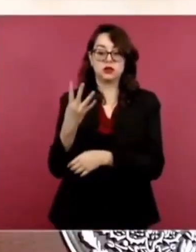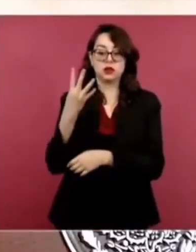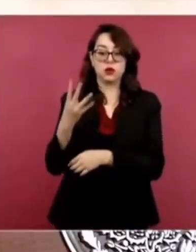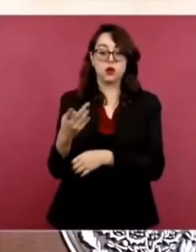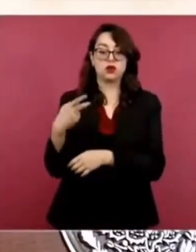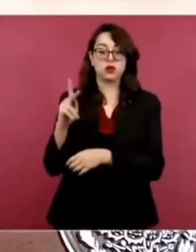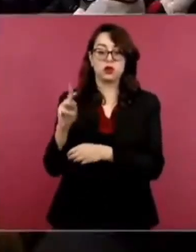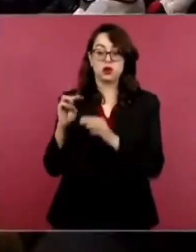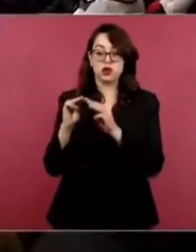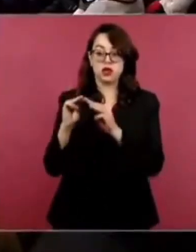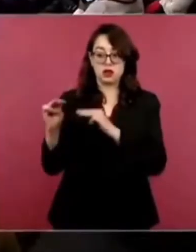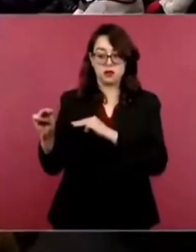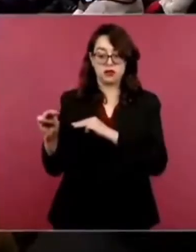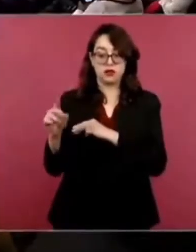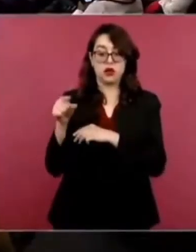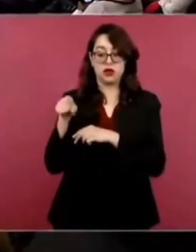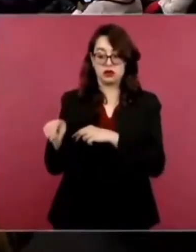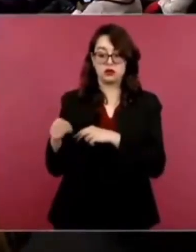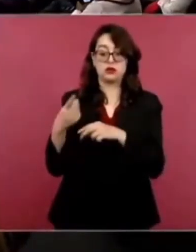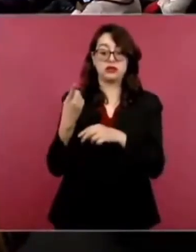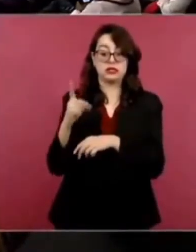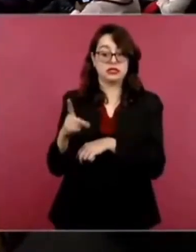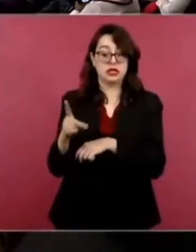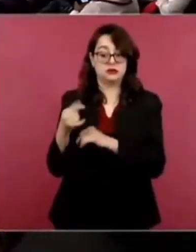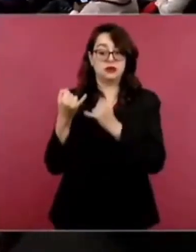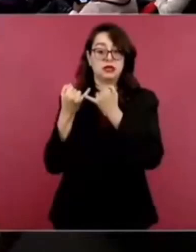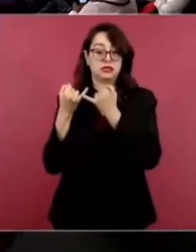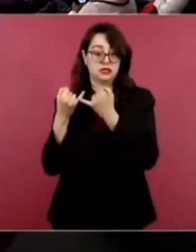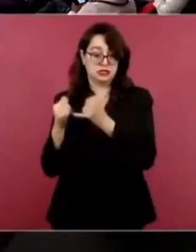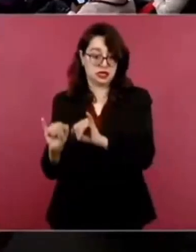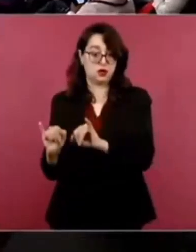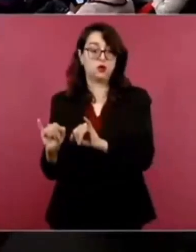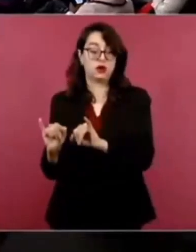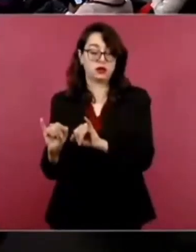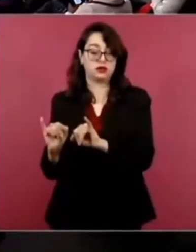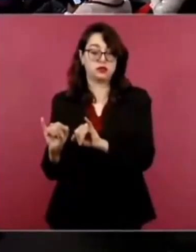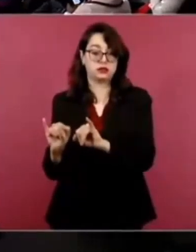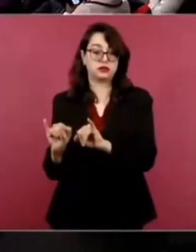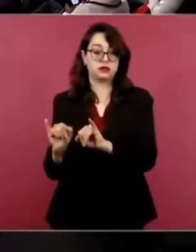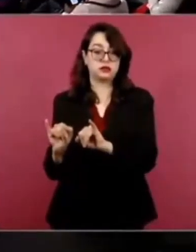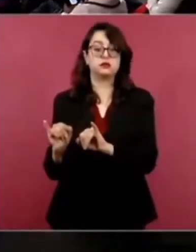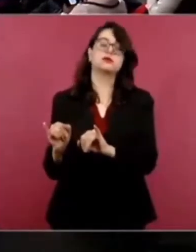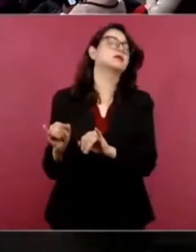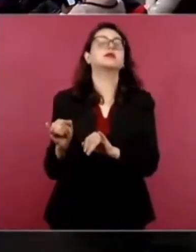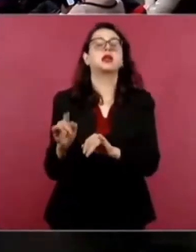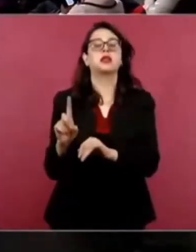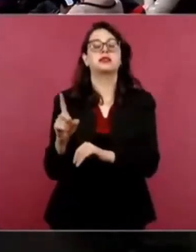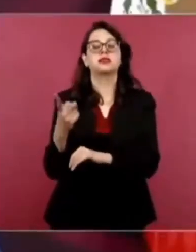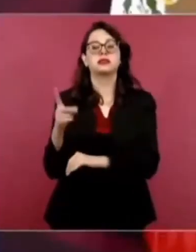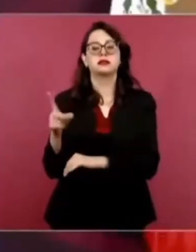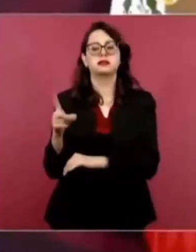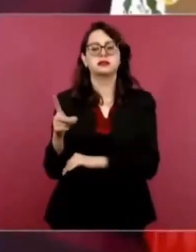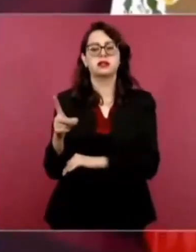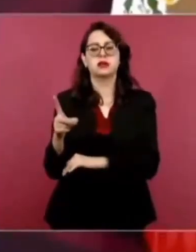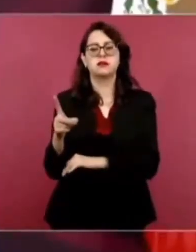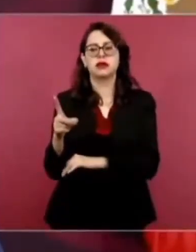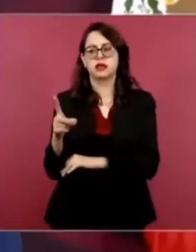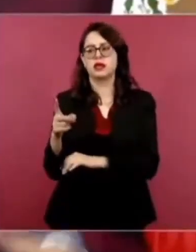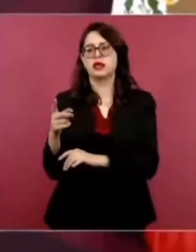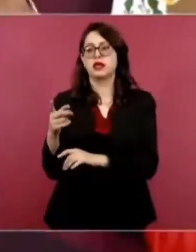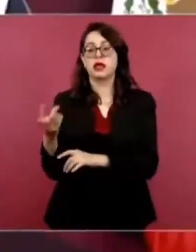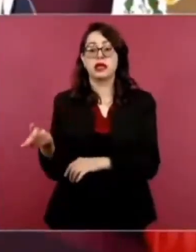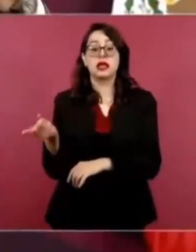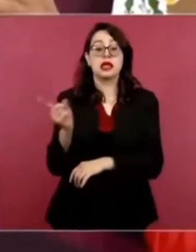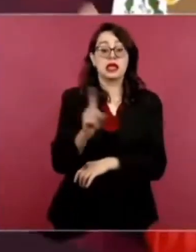El Tren Maya en diciembre empieza a operar. Les decía yo que en diciembre el del Istmo,